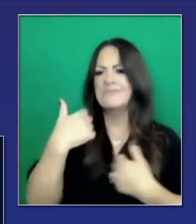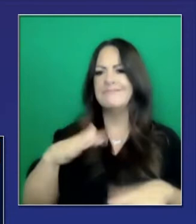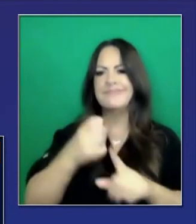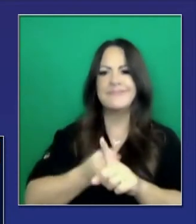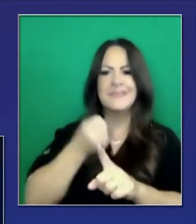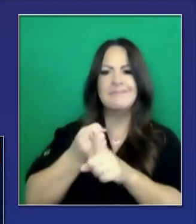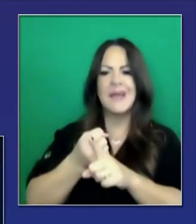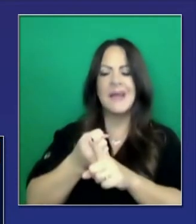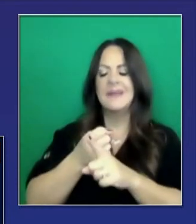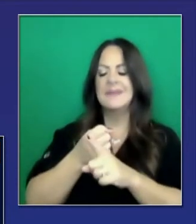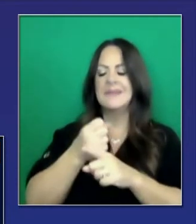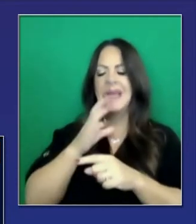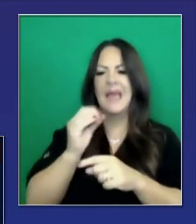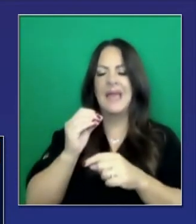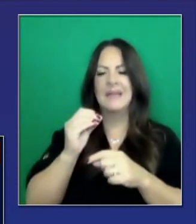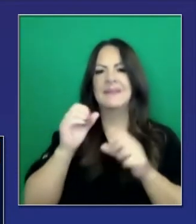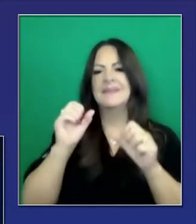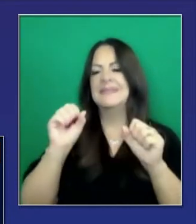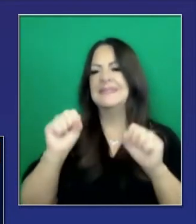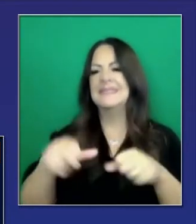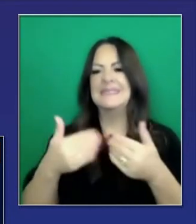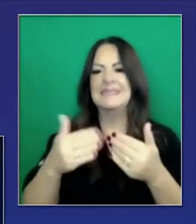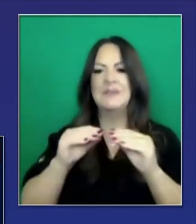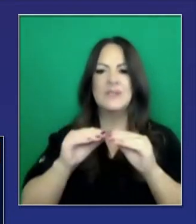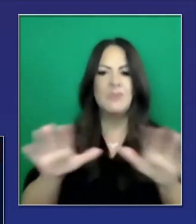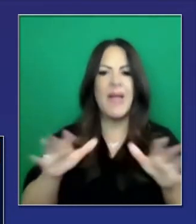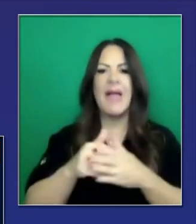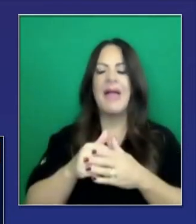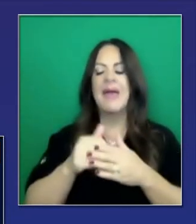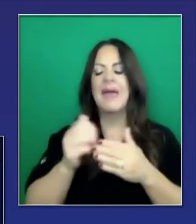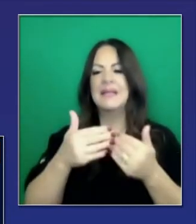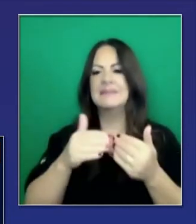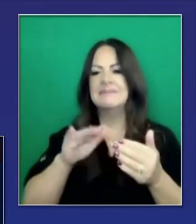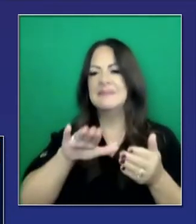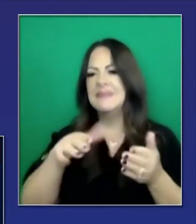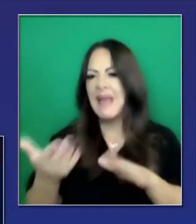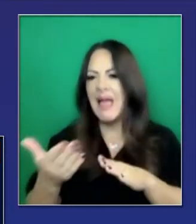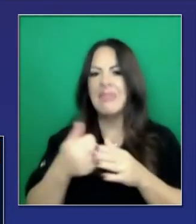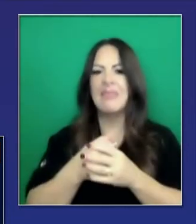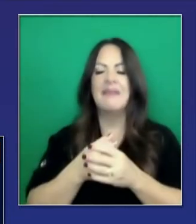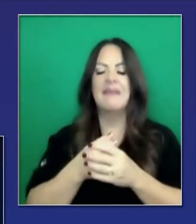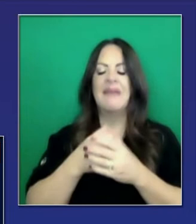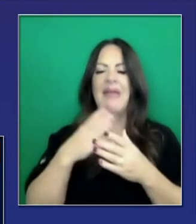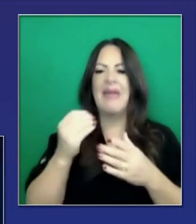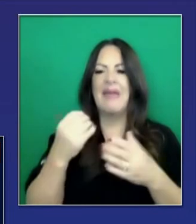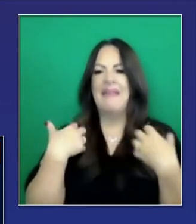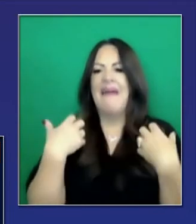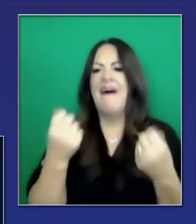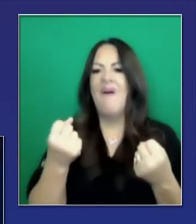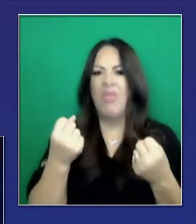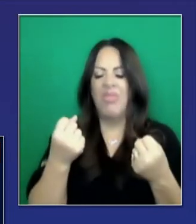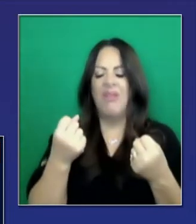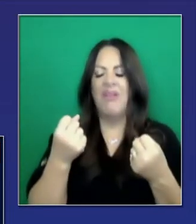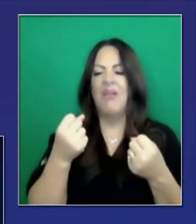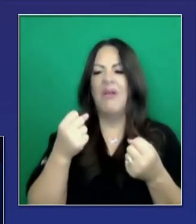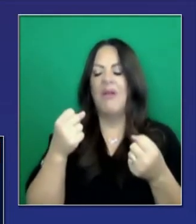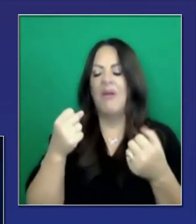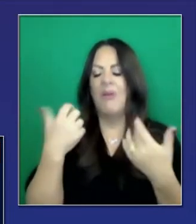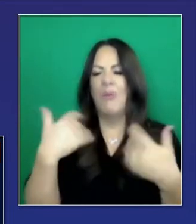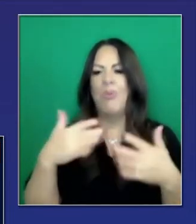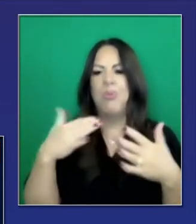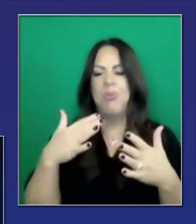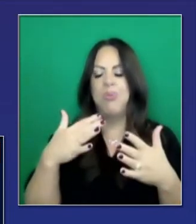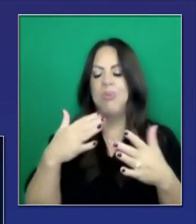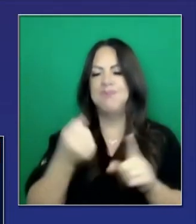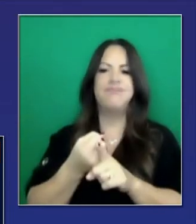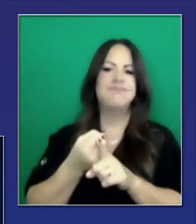pagó un precio muy alto en cuanto a la transmisión. En cuanto a la mortalidad, etcétera. En cuanto al costo de